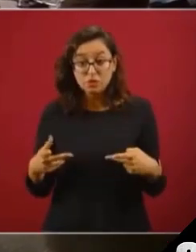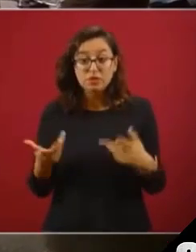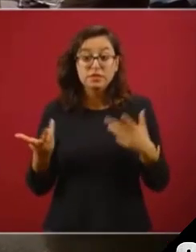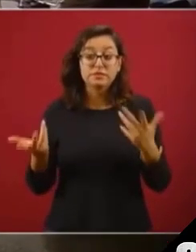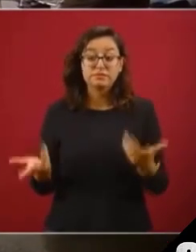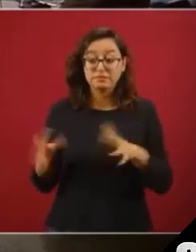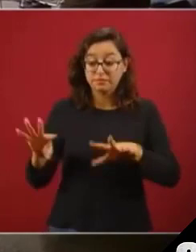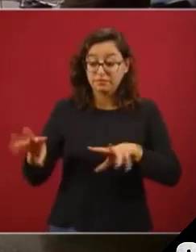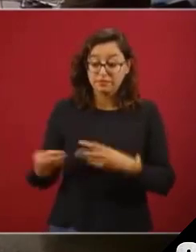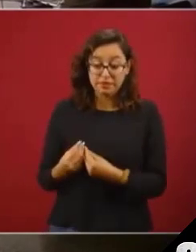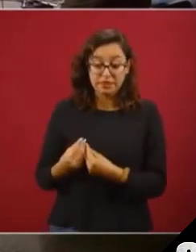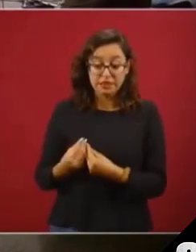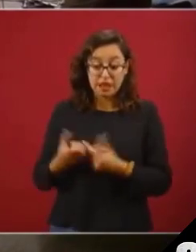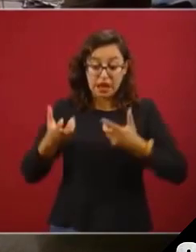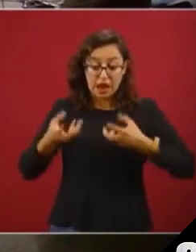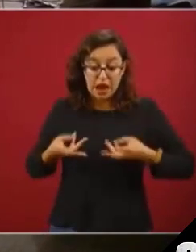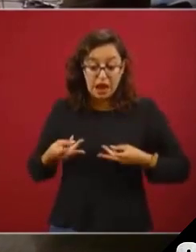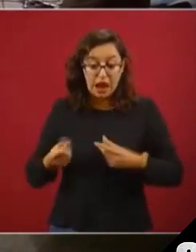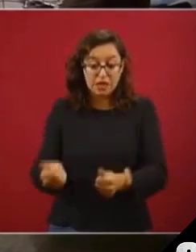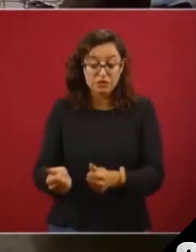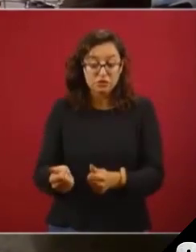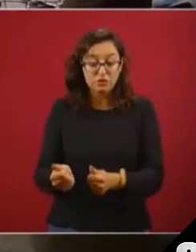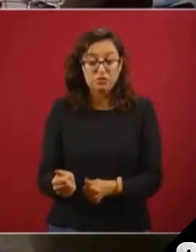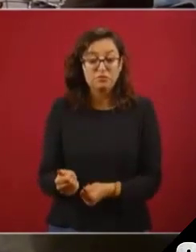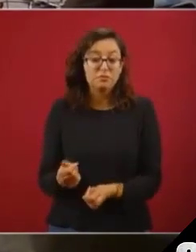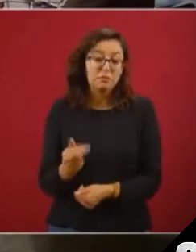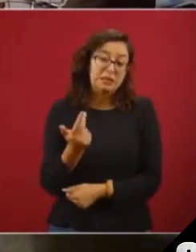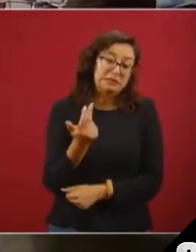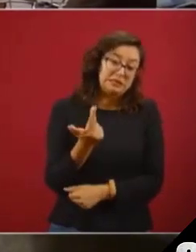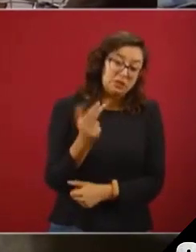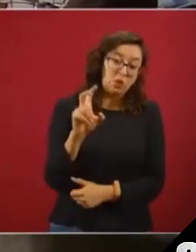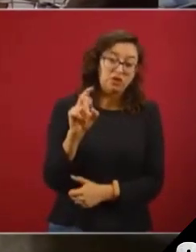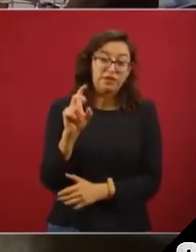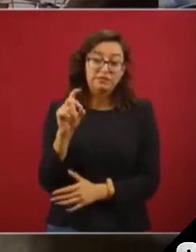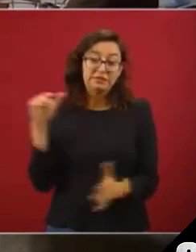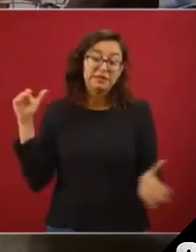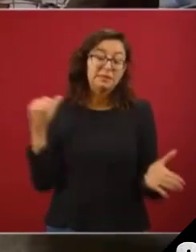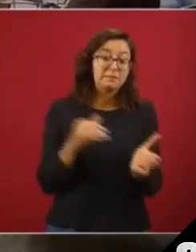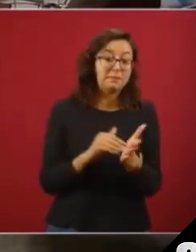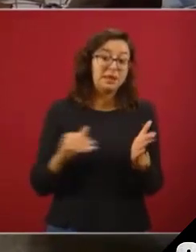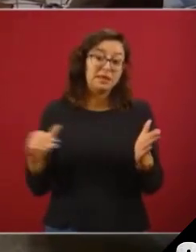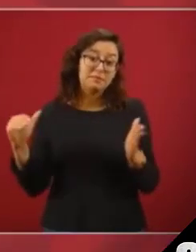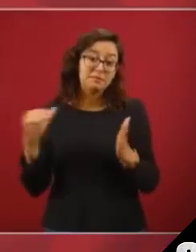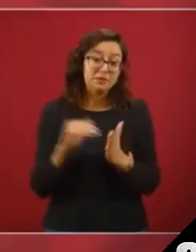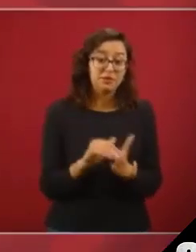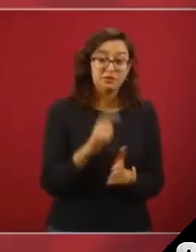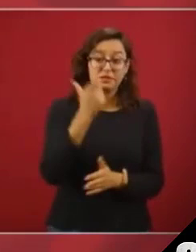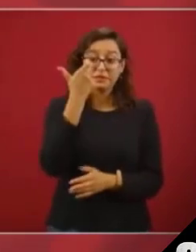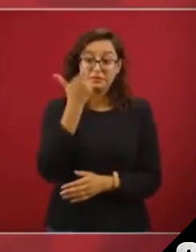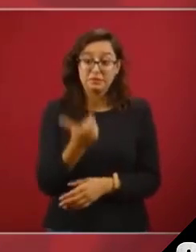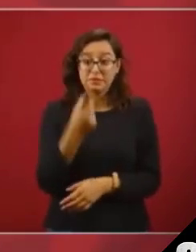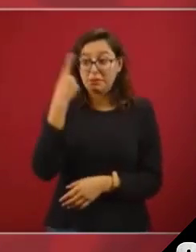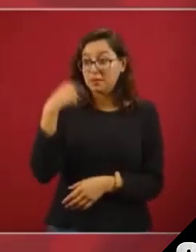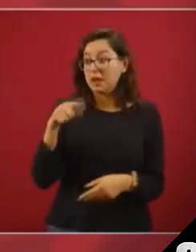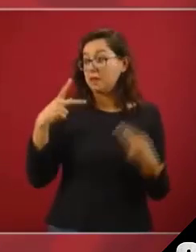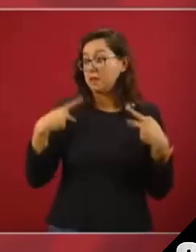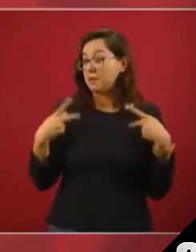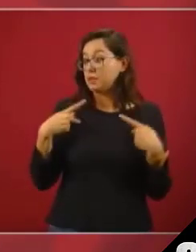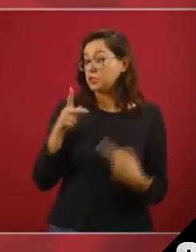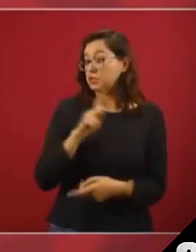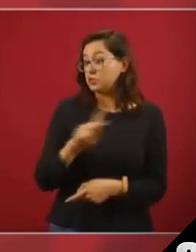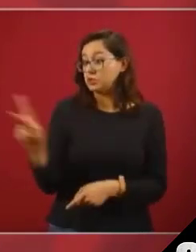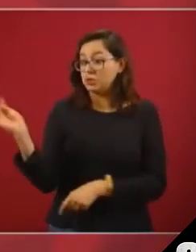pues sí son como 25, 30 mil millones de pesos para vacunar a toda la